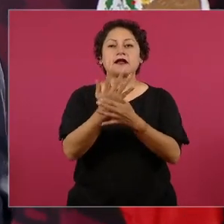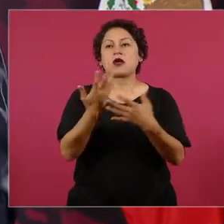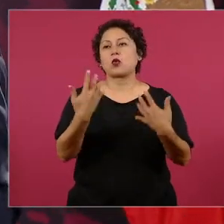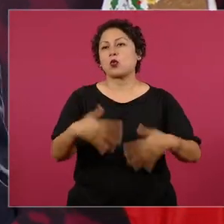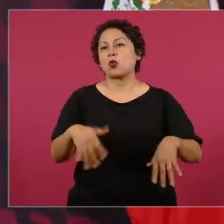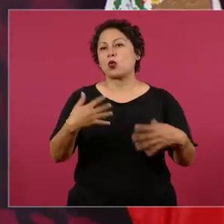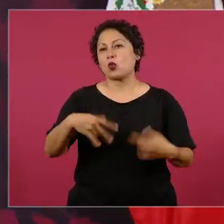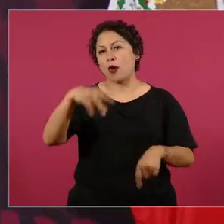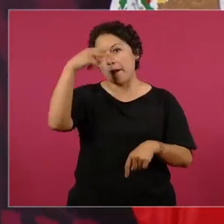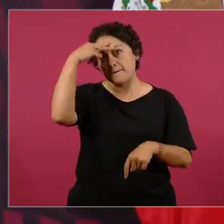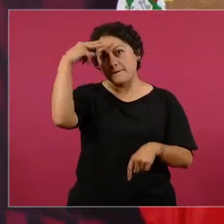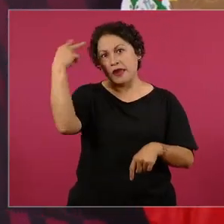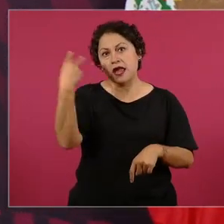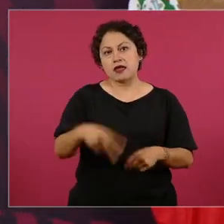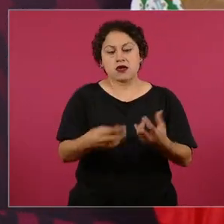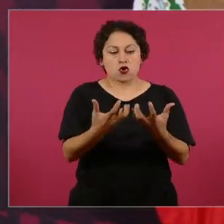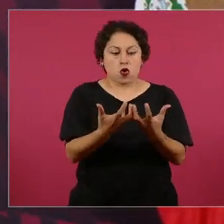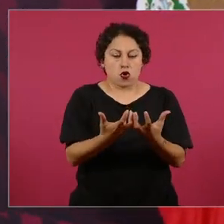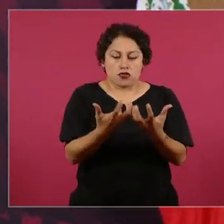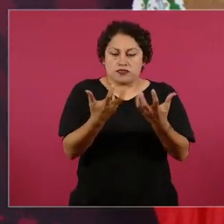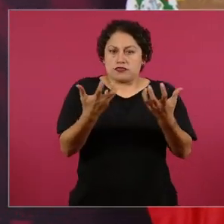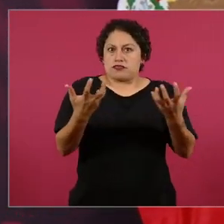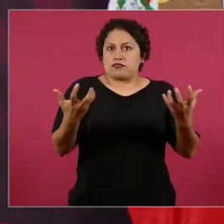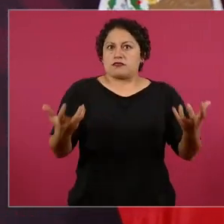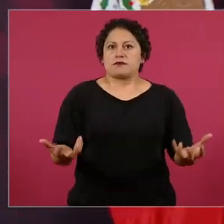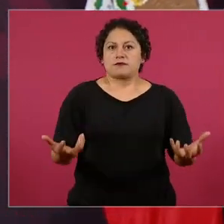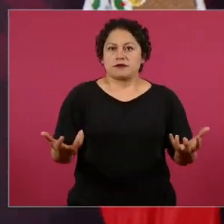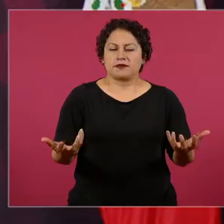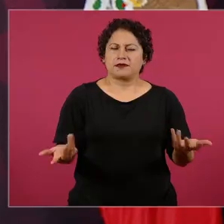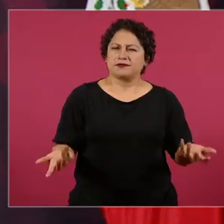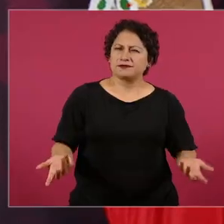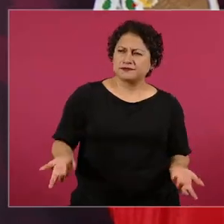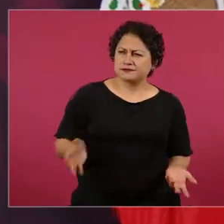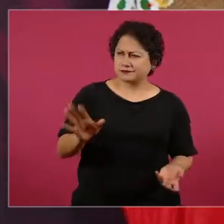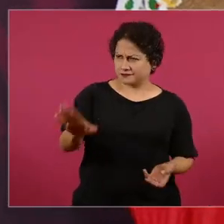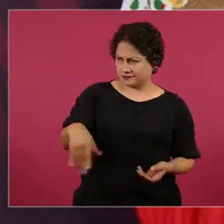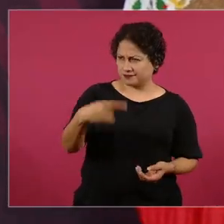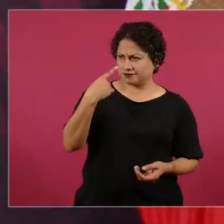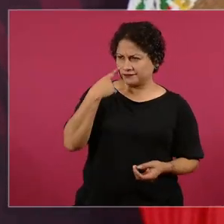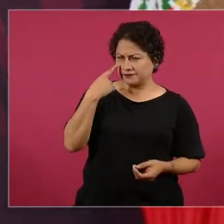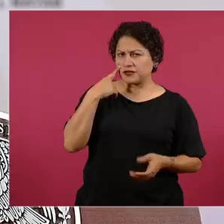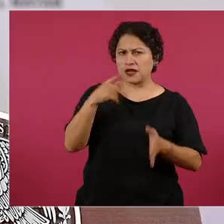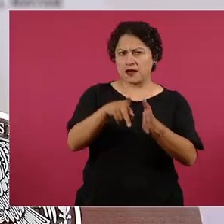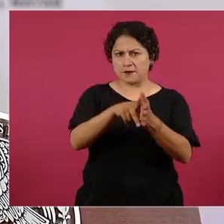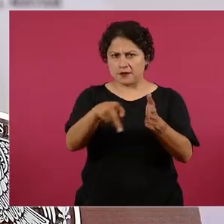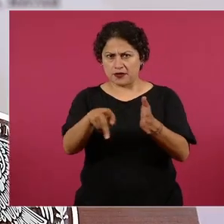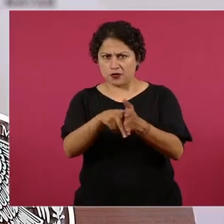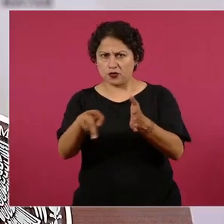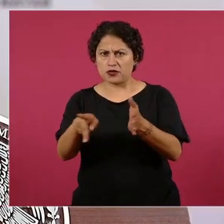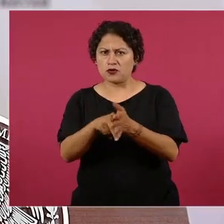¿por qué no pones la encuesta del Universal de ayer para que vean la polarización que hay?